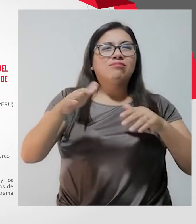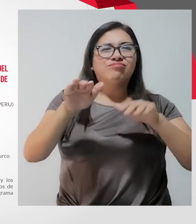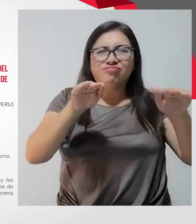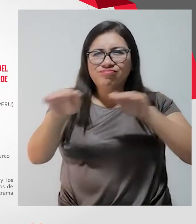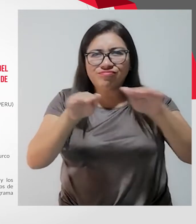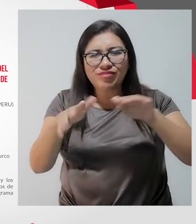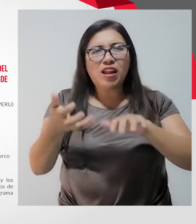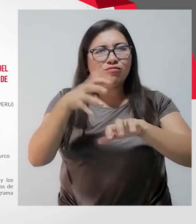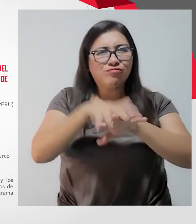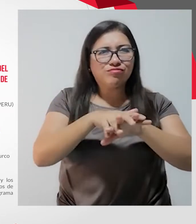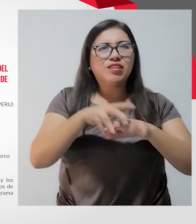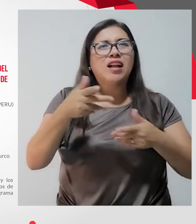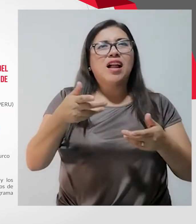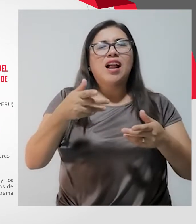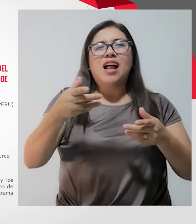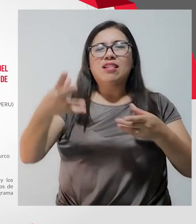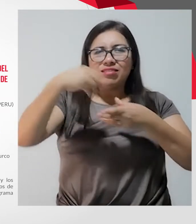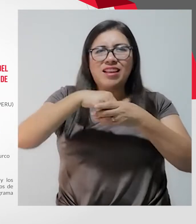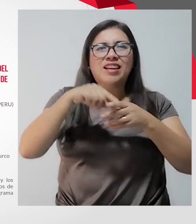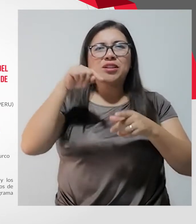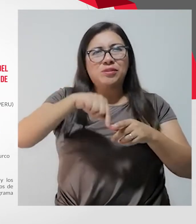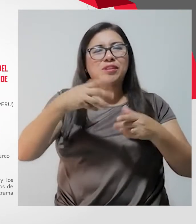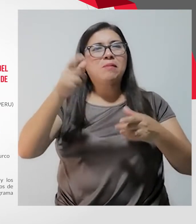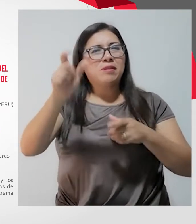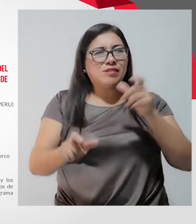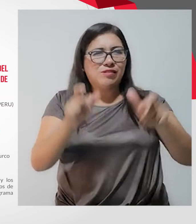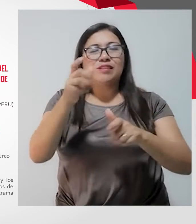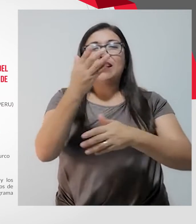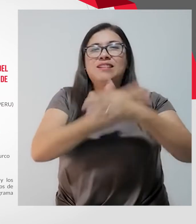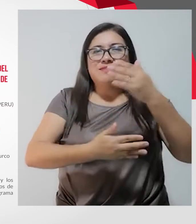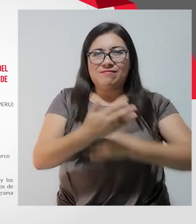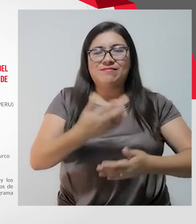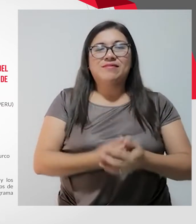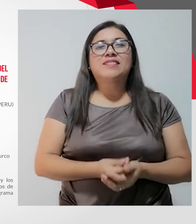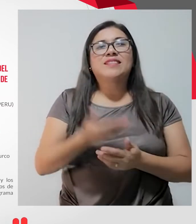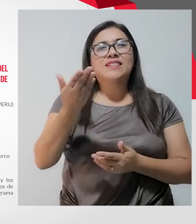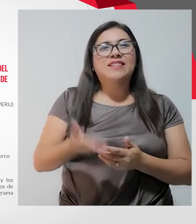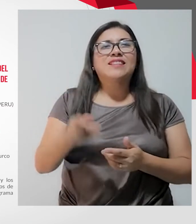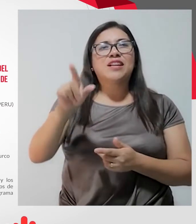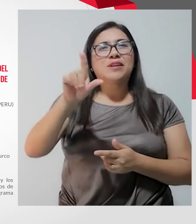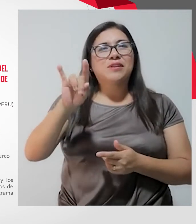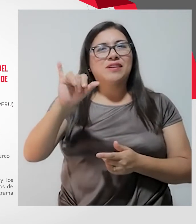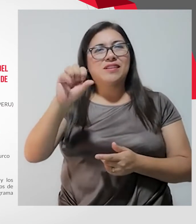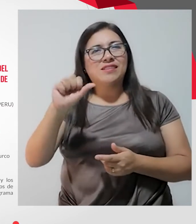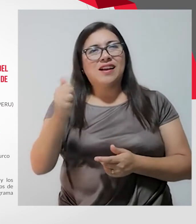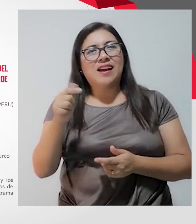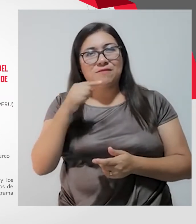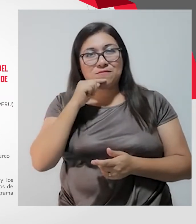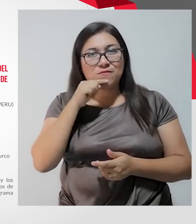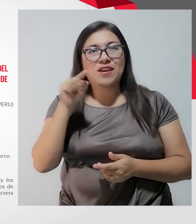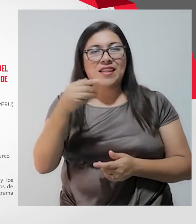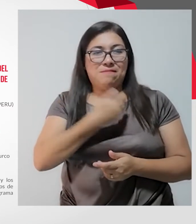social de las personas con discapacidad. En ese sentido, ya nos acompaña Luisa Villargalves, ella es